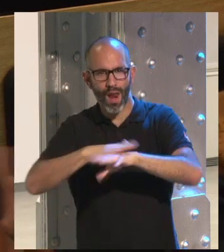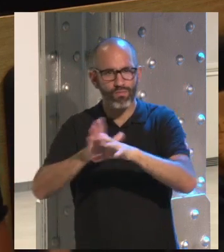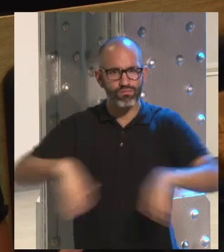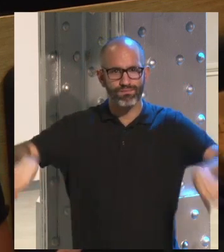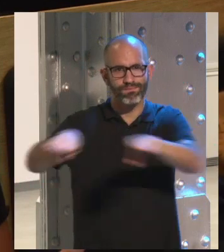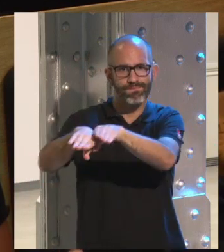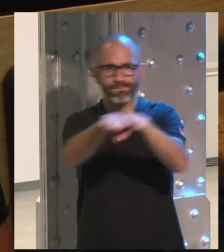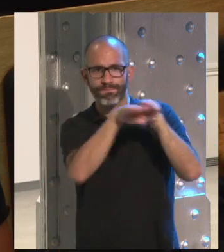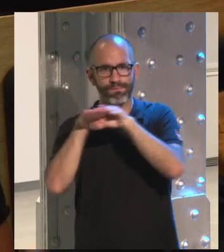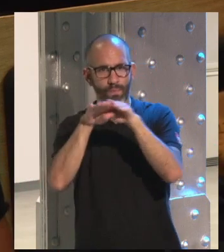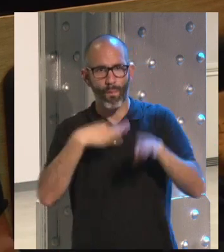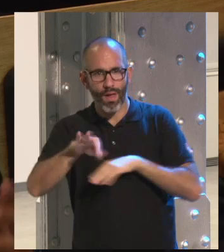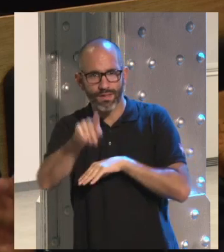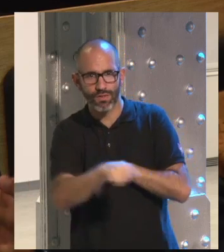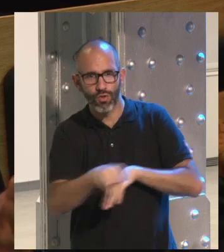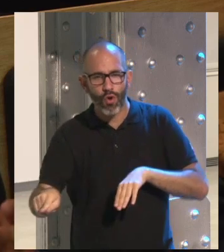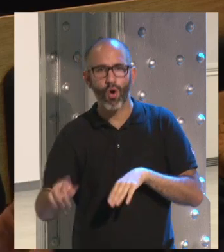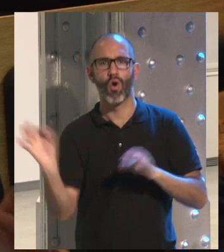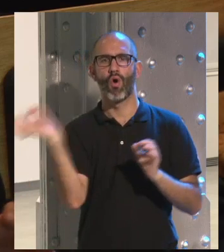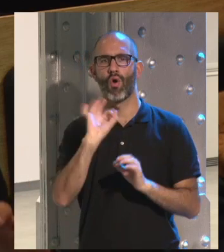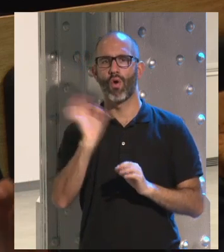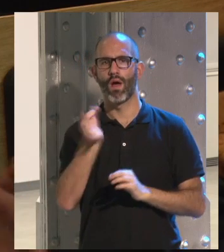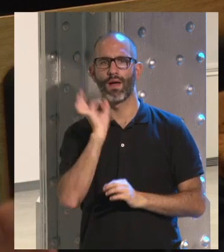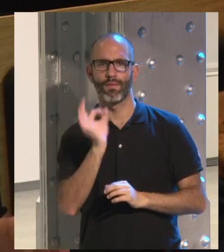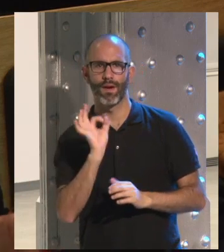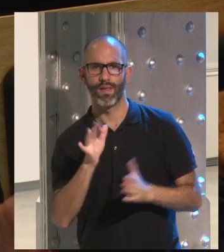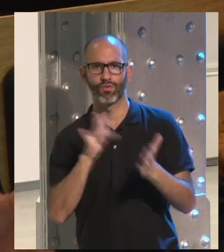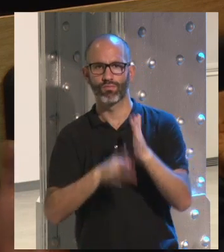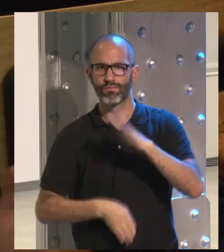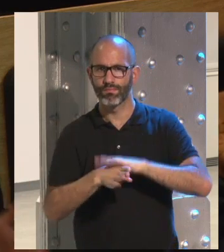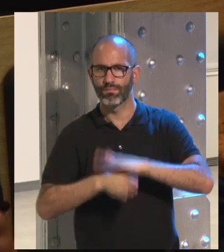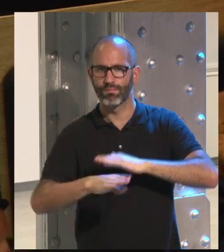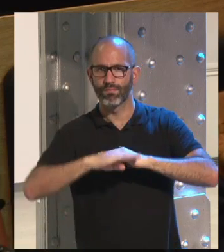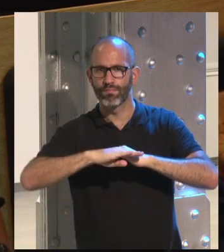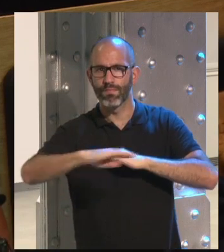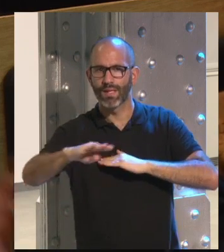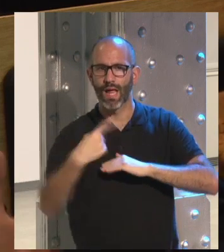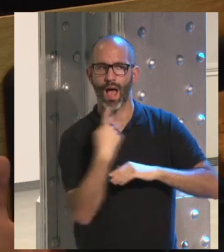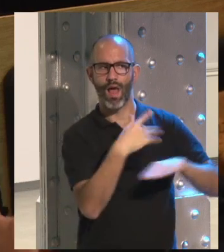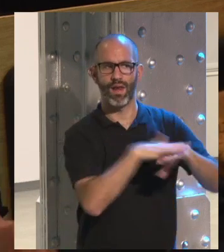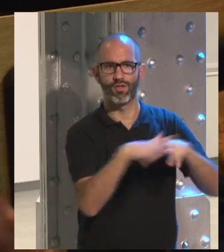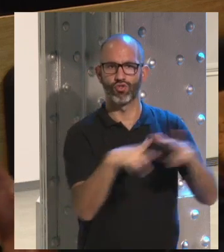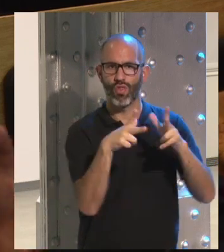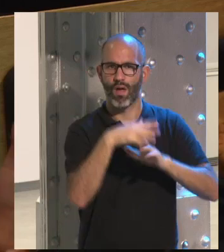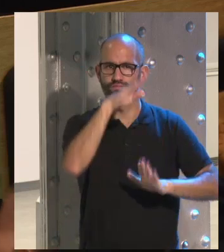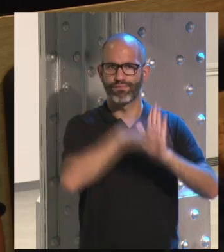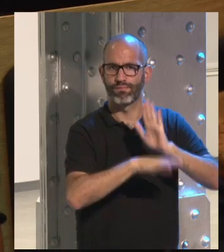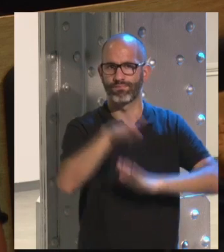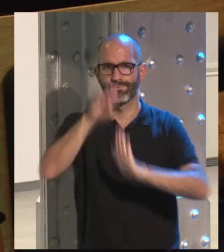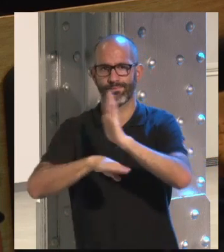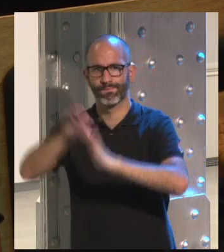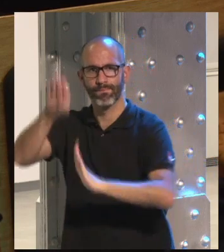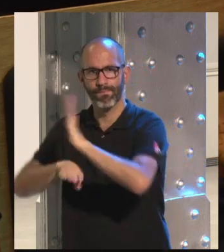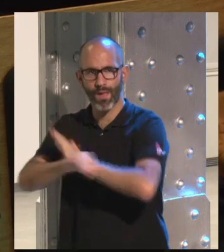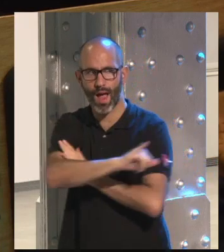entre las diferentes redes sociales o si bien es cierto que se va a mantener cada red social tiene la suya y en